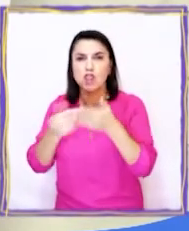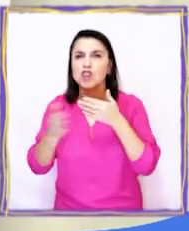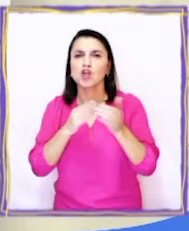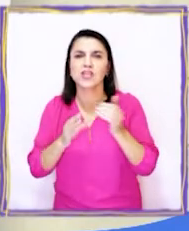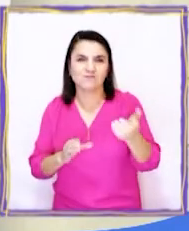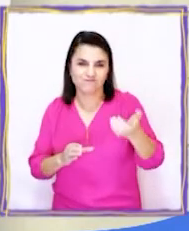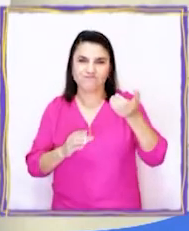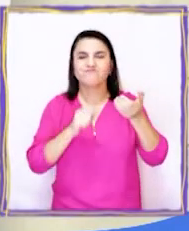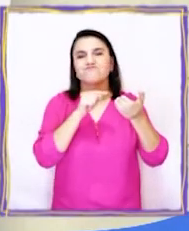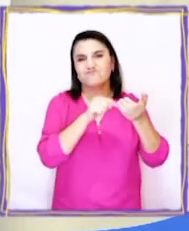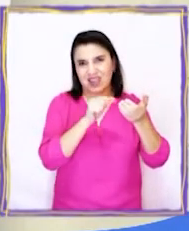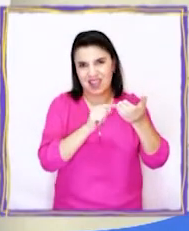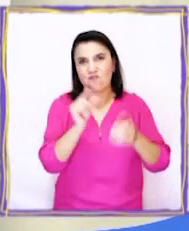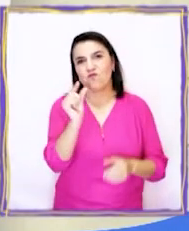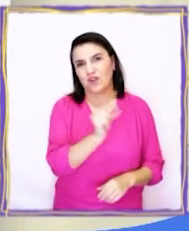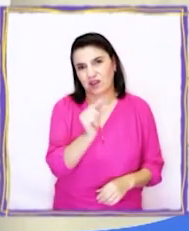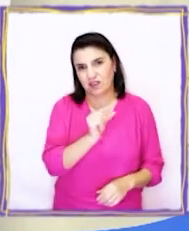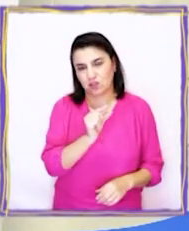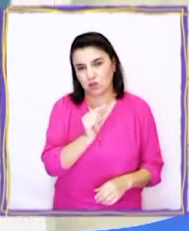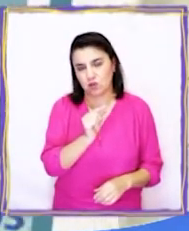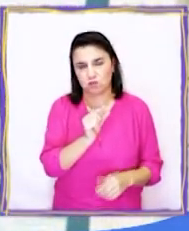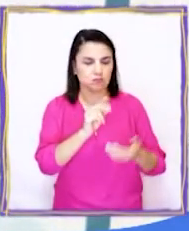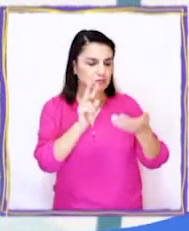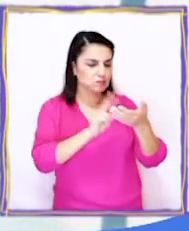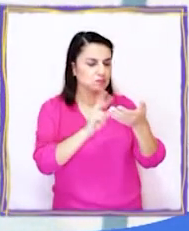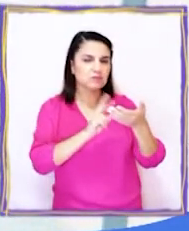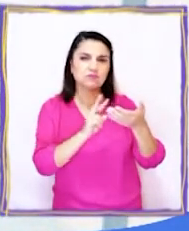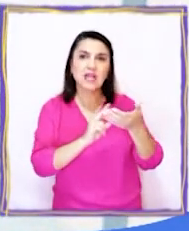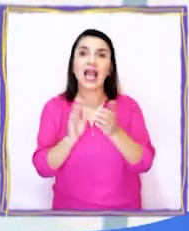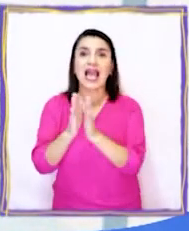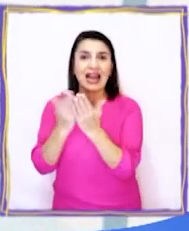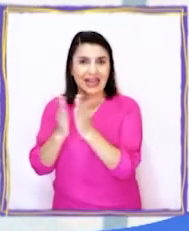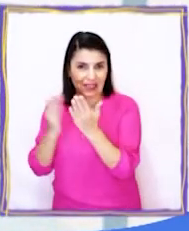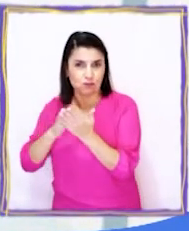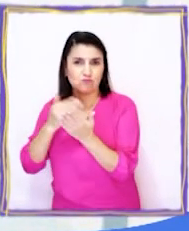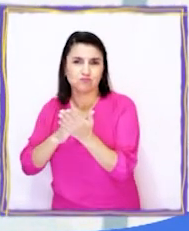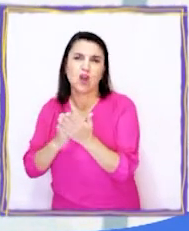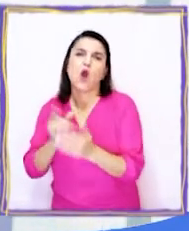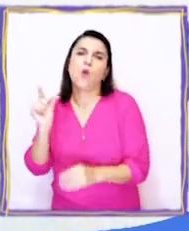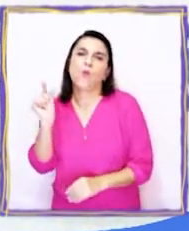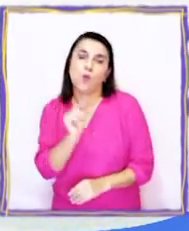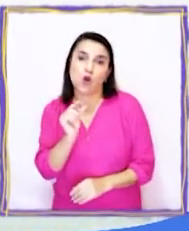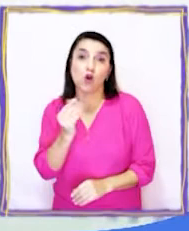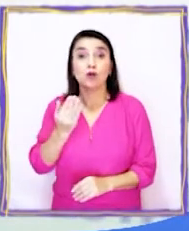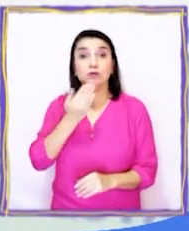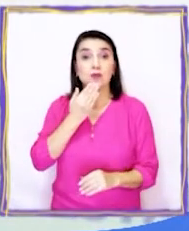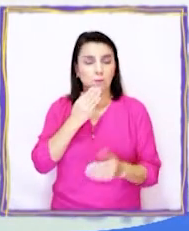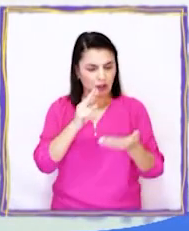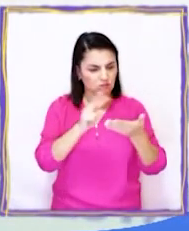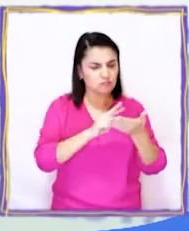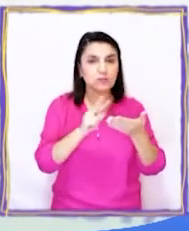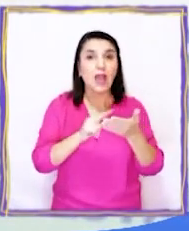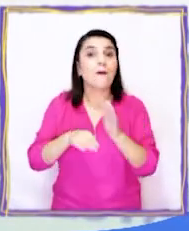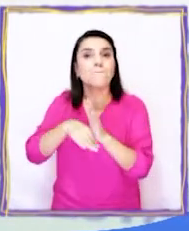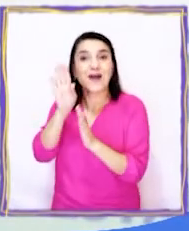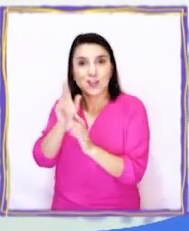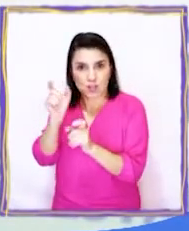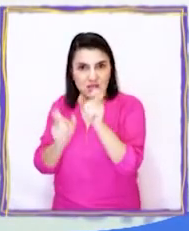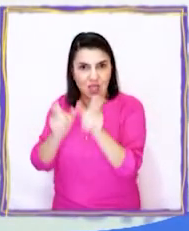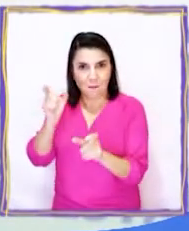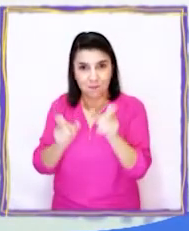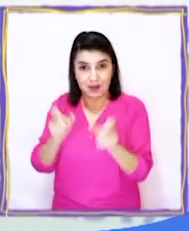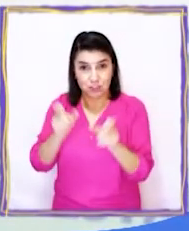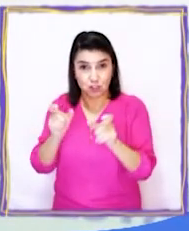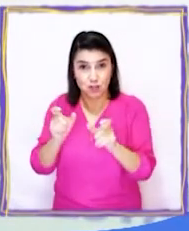historias en teléfonos de bajo costo. Dice que los libros son escasos. También dice que la mayoría